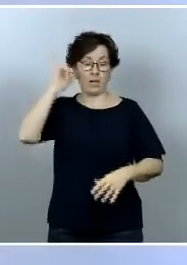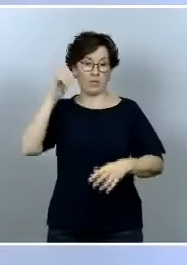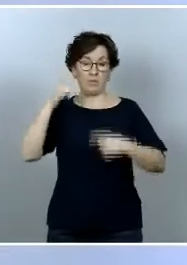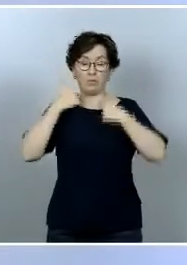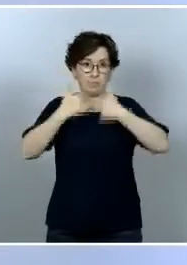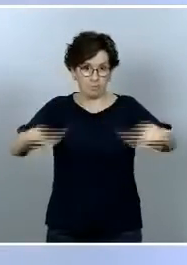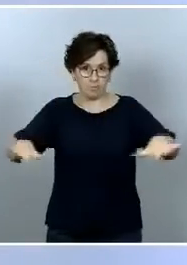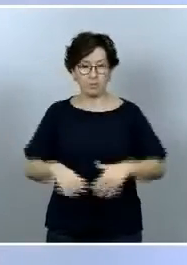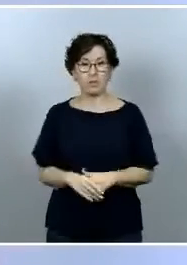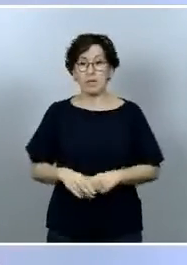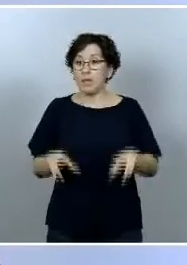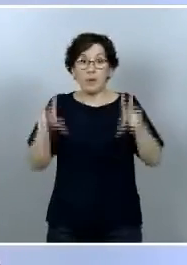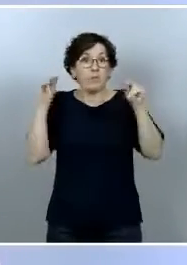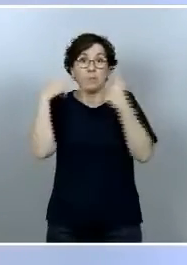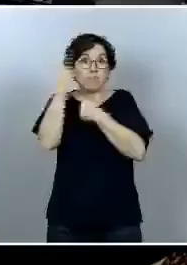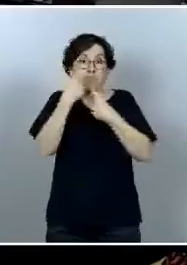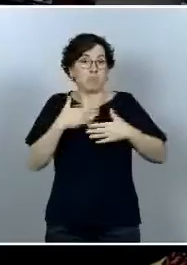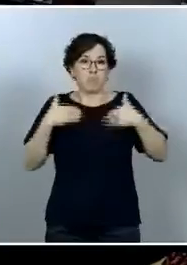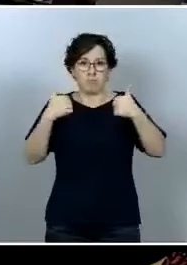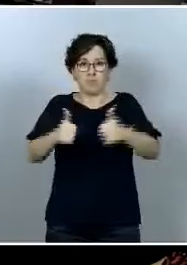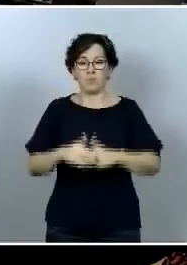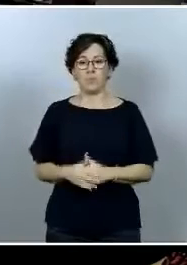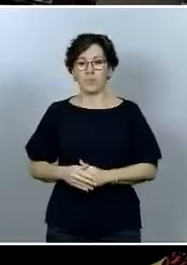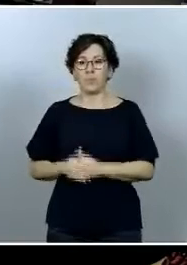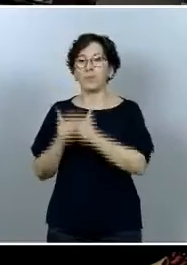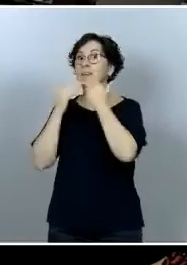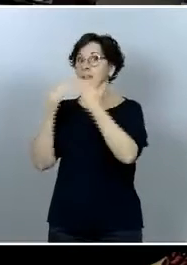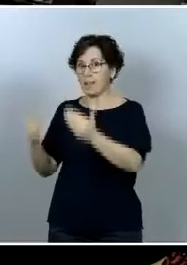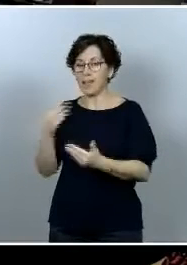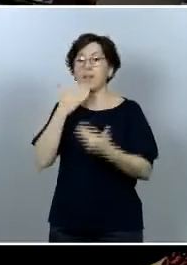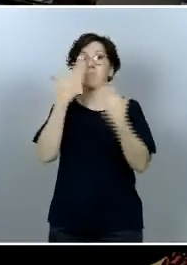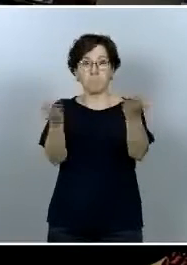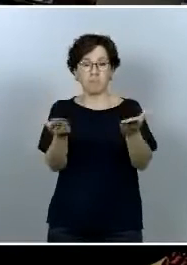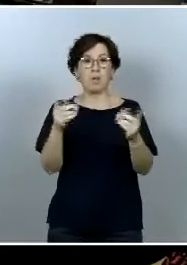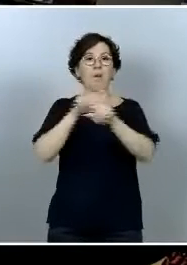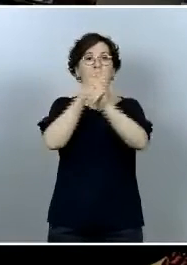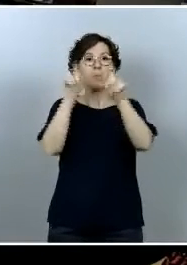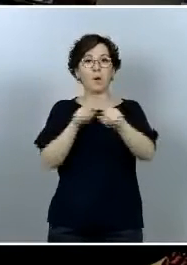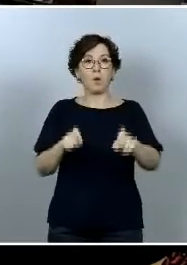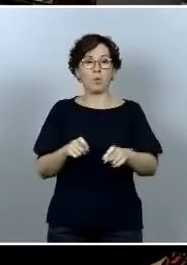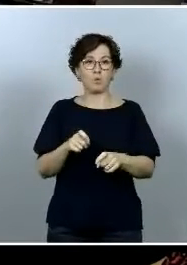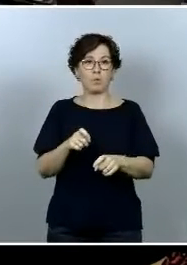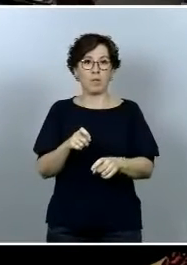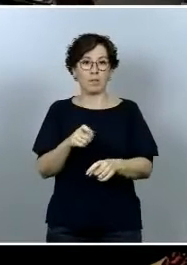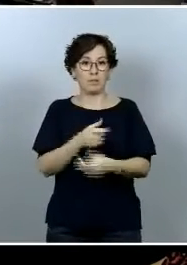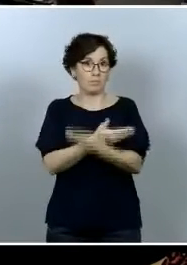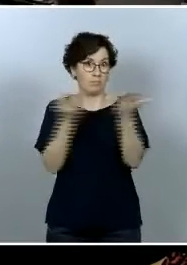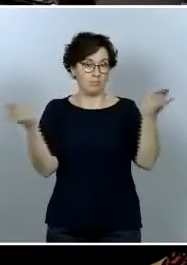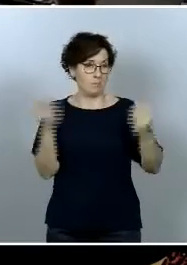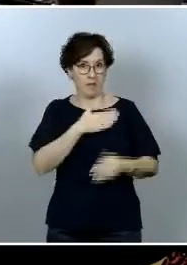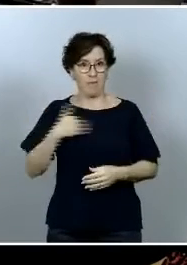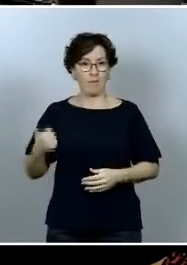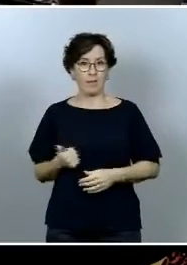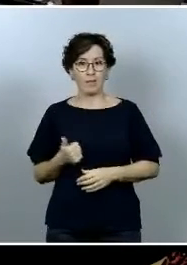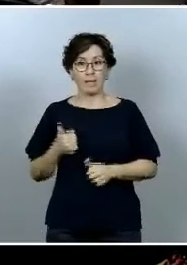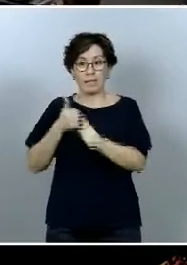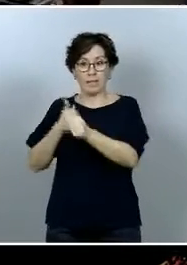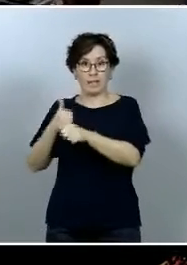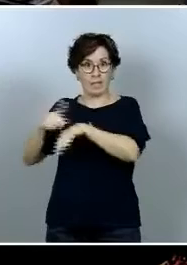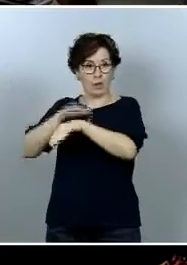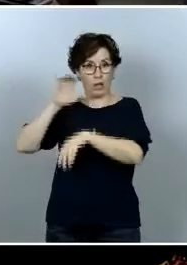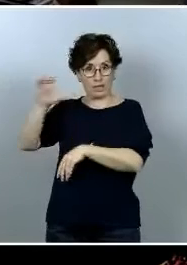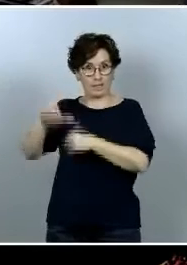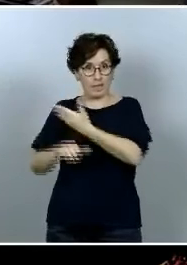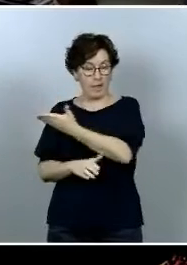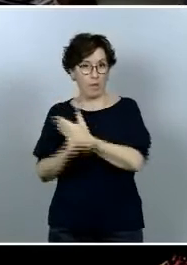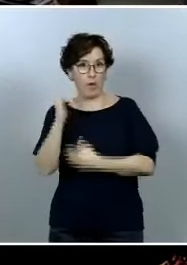pues muchas gracias ministro y ahora sí pasamos a las preguntas que nos quieran formular está aquí el secretario de Estado Miguel Ángel Oliver